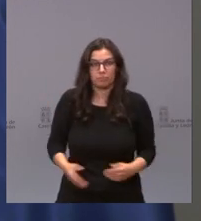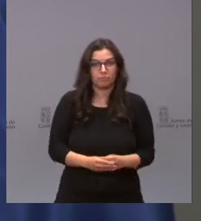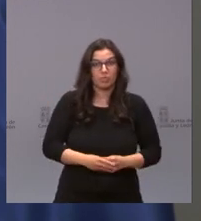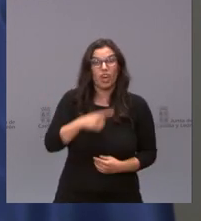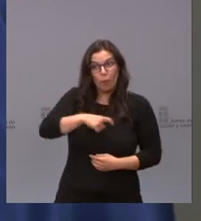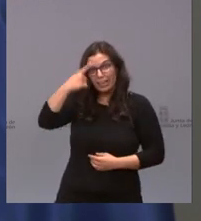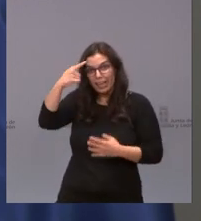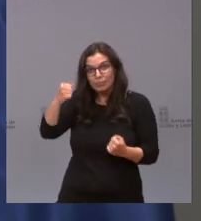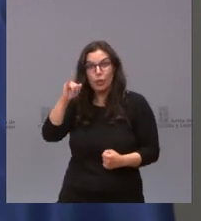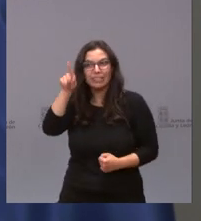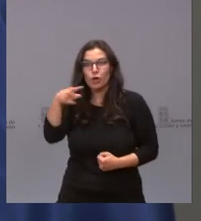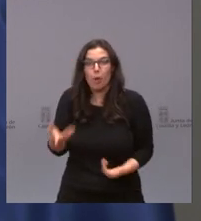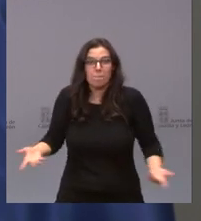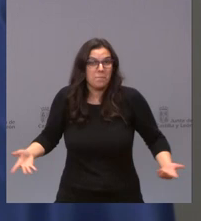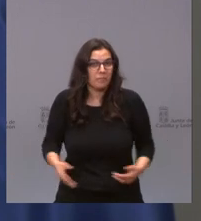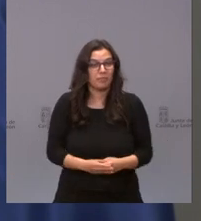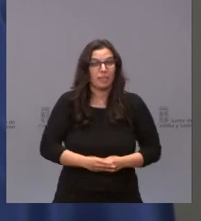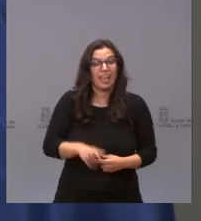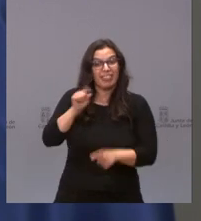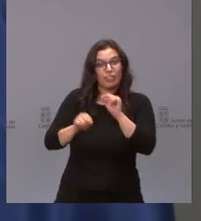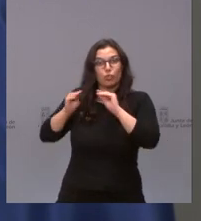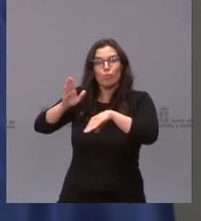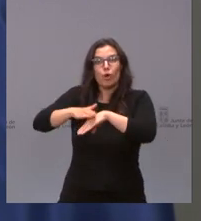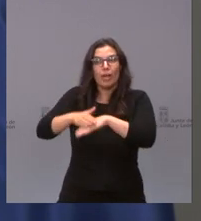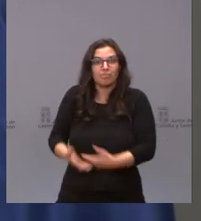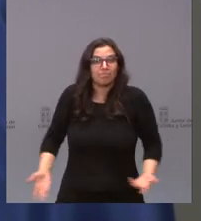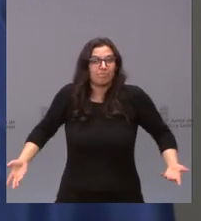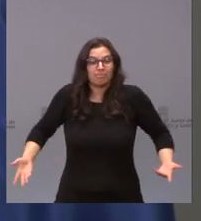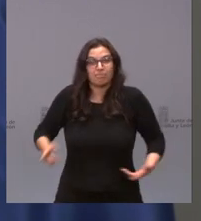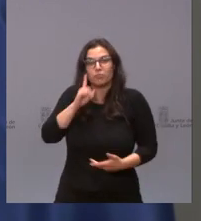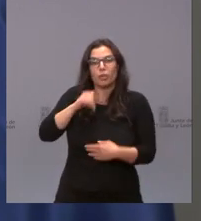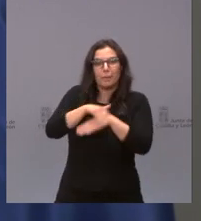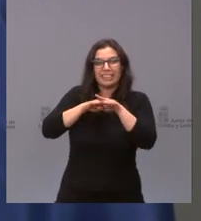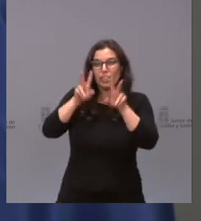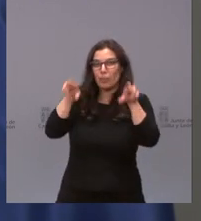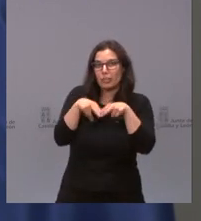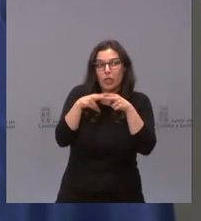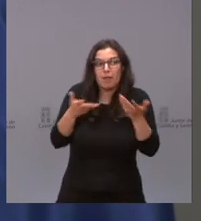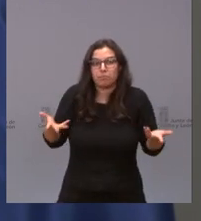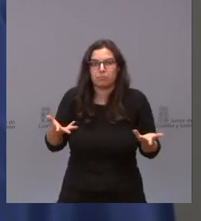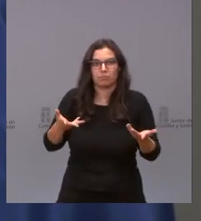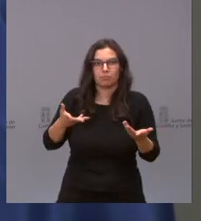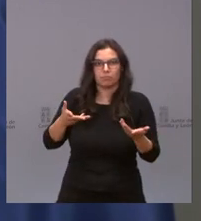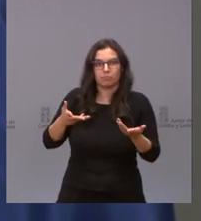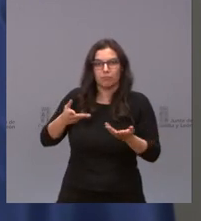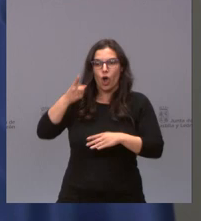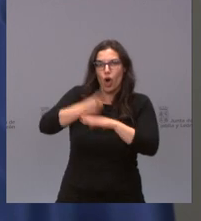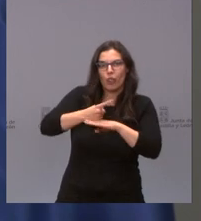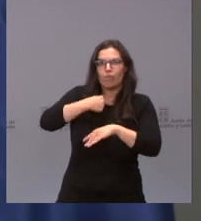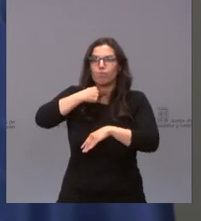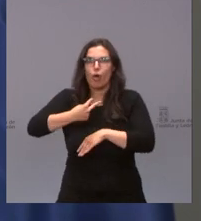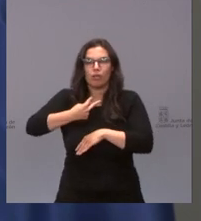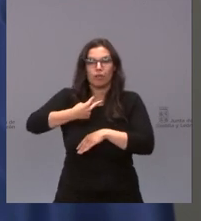comités de expertos. No se sabe cómo se tomaron las decisiones en el Ministerio de Asuntos Sociales. No se sabe qué órdenes dio o dejó de dar